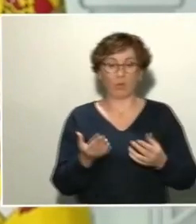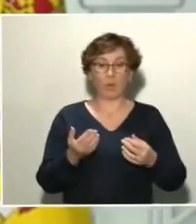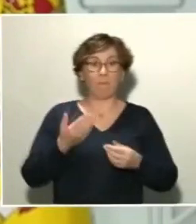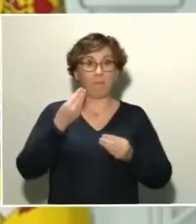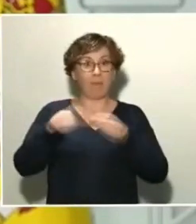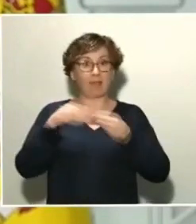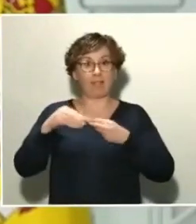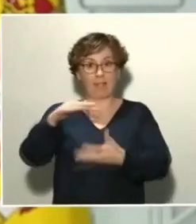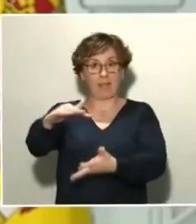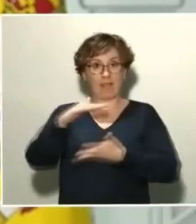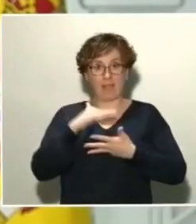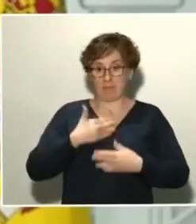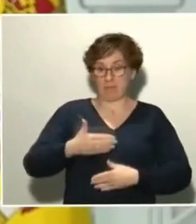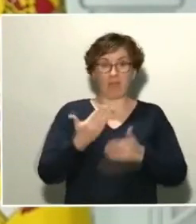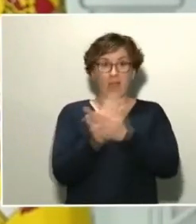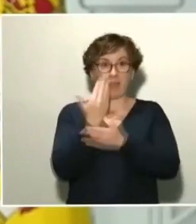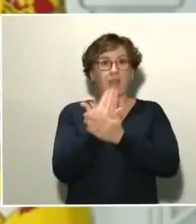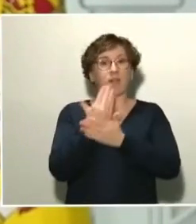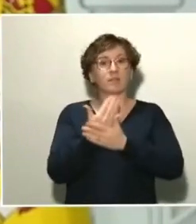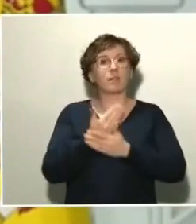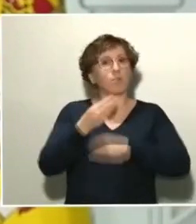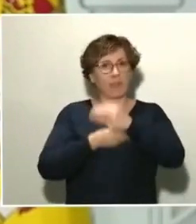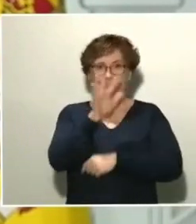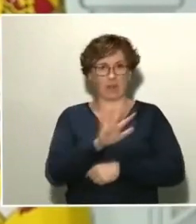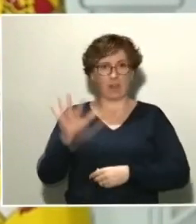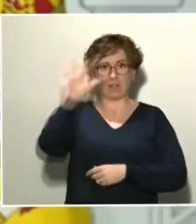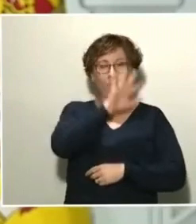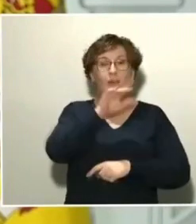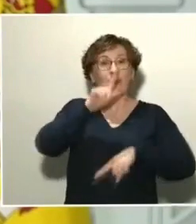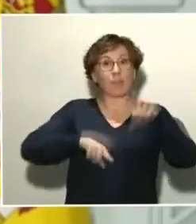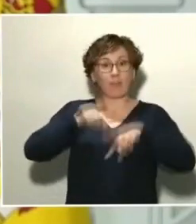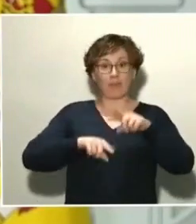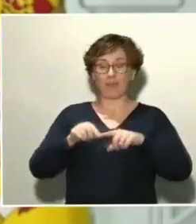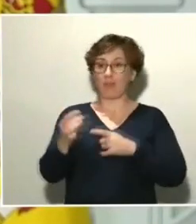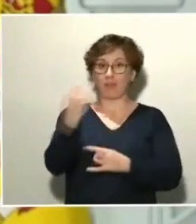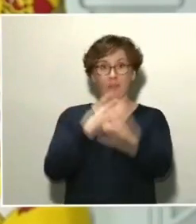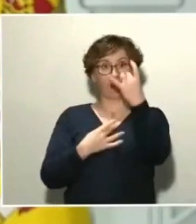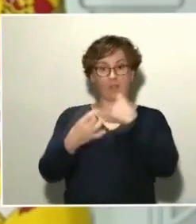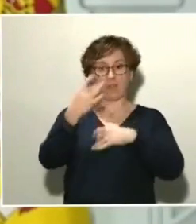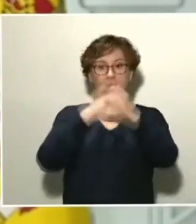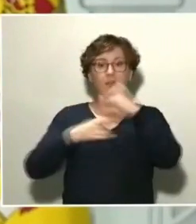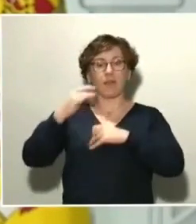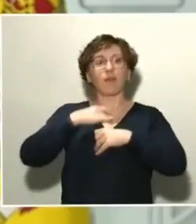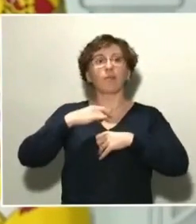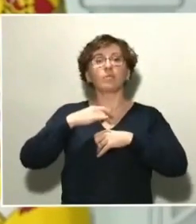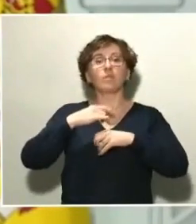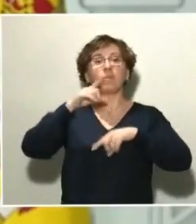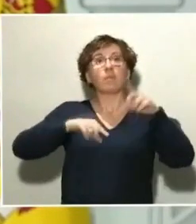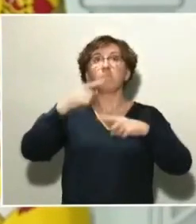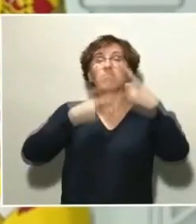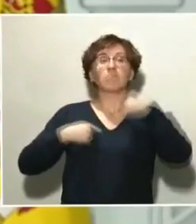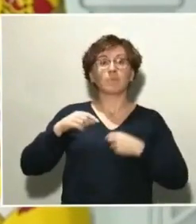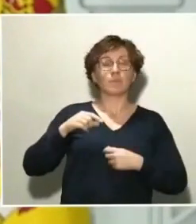en todo el territorio nacional. Conforme nos vayan legando serán realizados por el orden que nos indiquen las autoridades de salud pública, donde